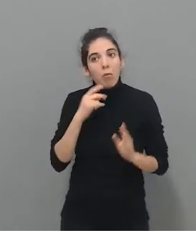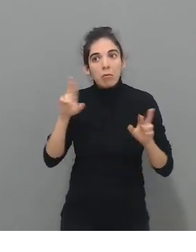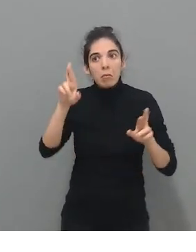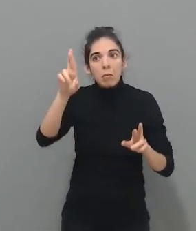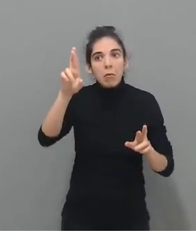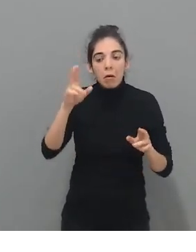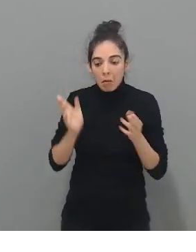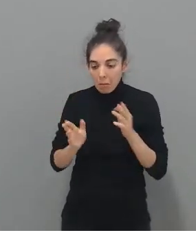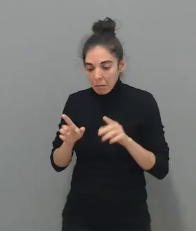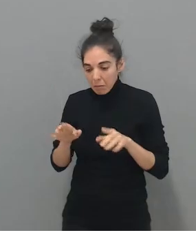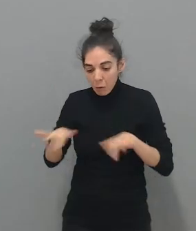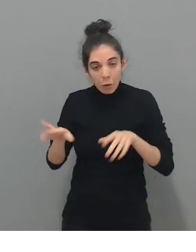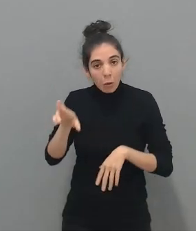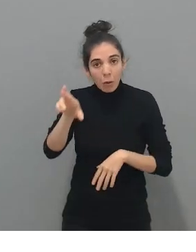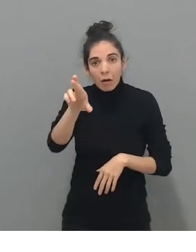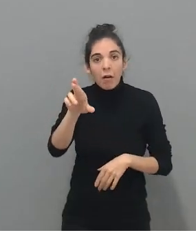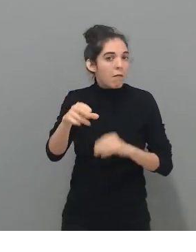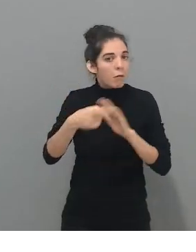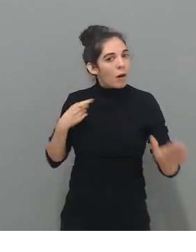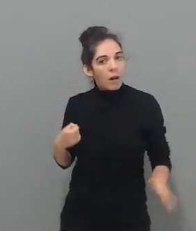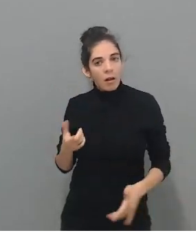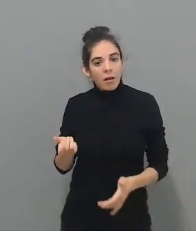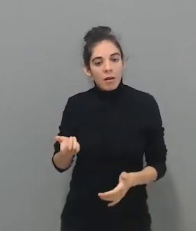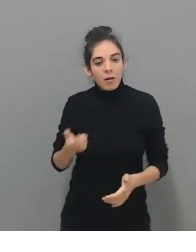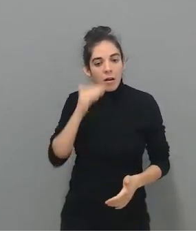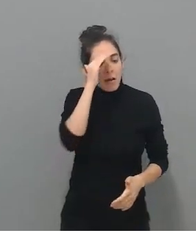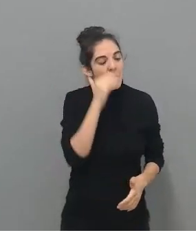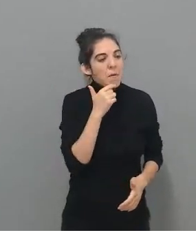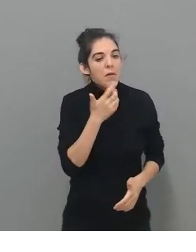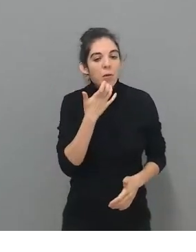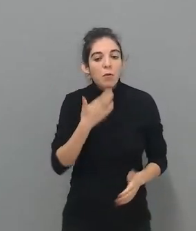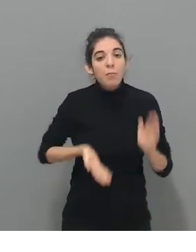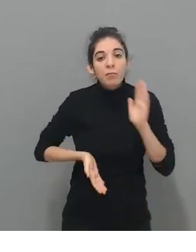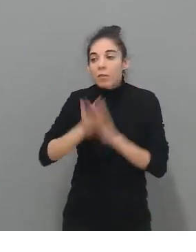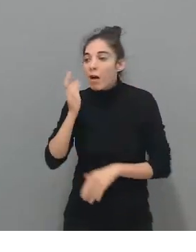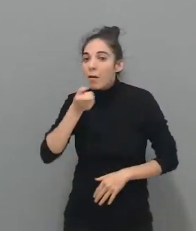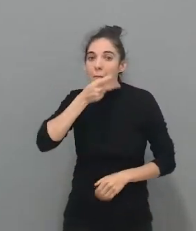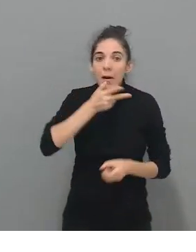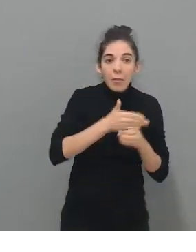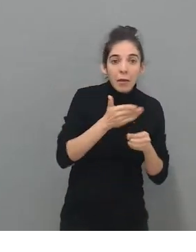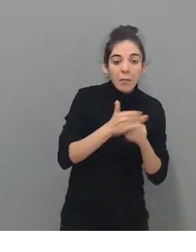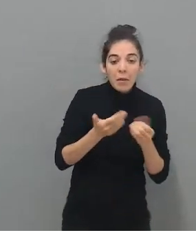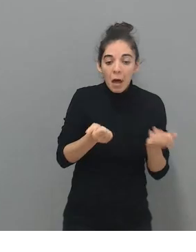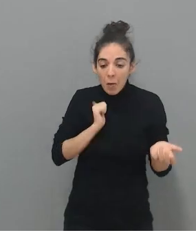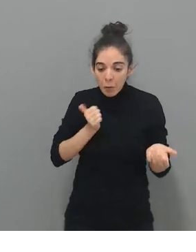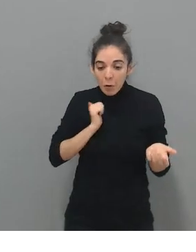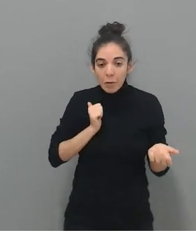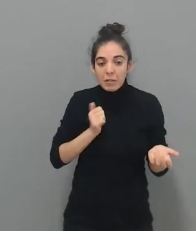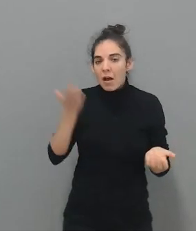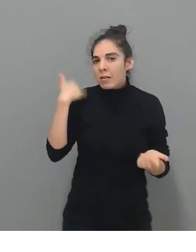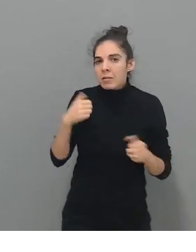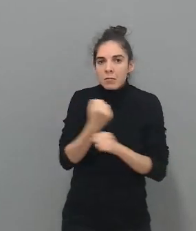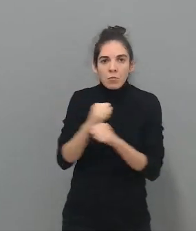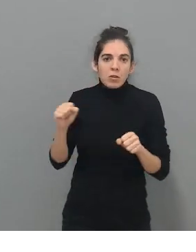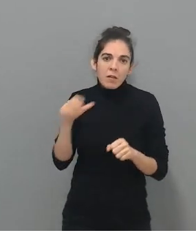también. Su padre nos decía una frase que era algo tan cotidiano como ir a un bar a tomar una cerveza, con Álvaro era casi imposible y ya